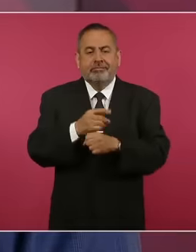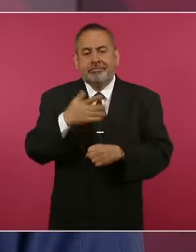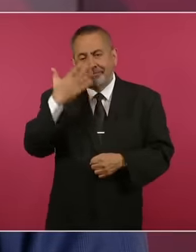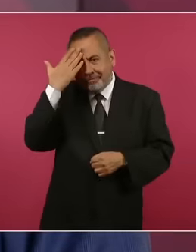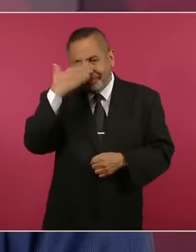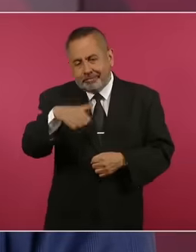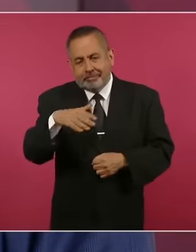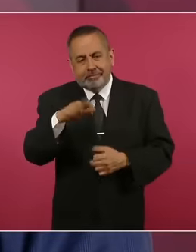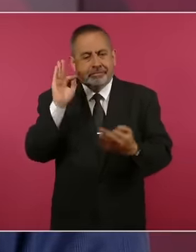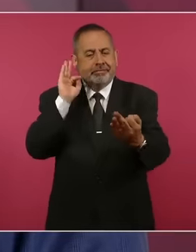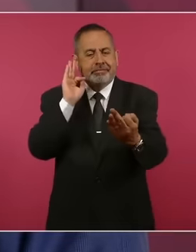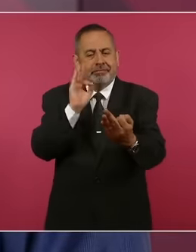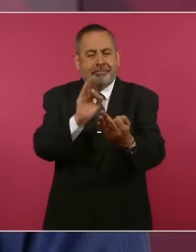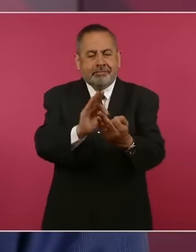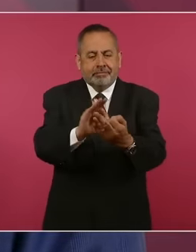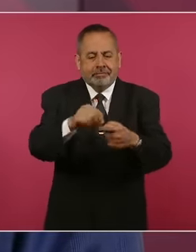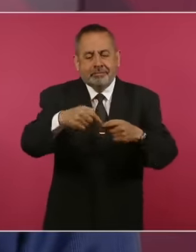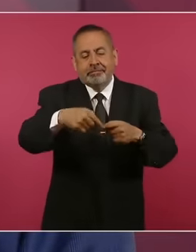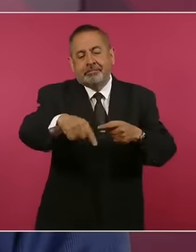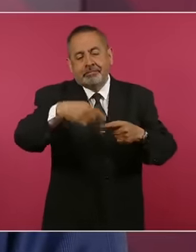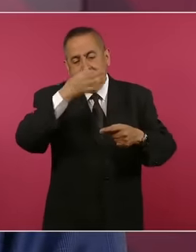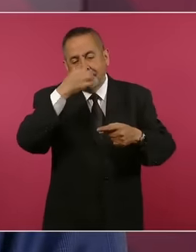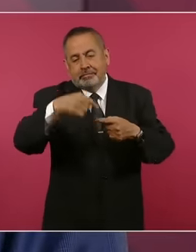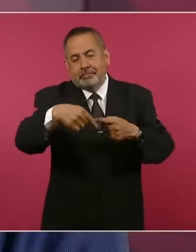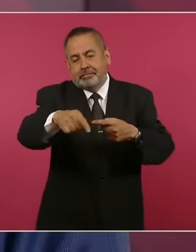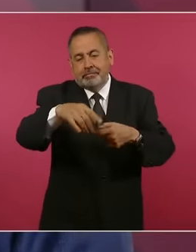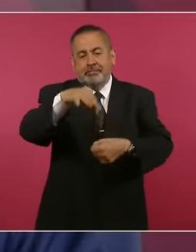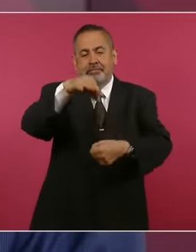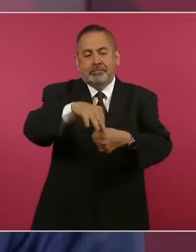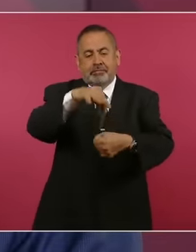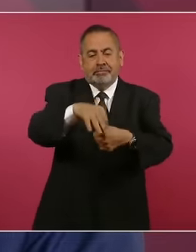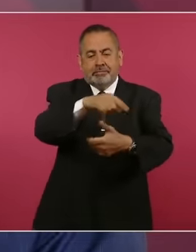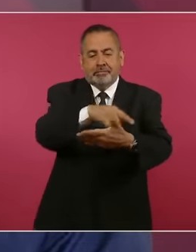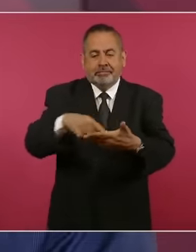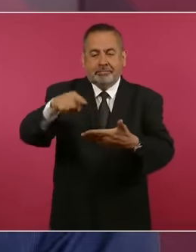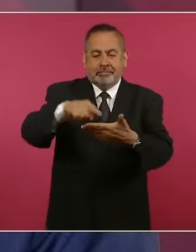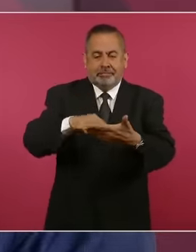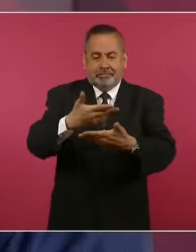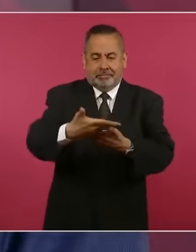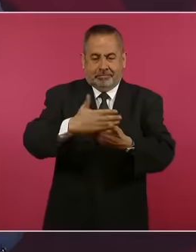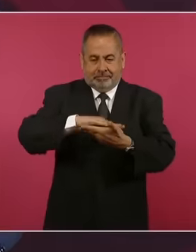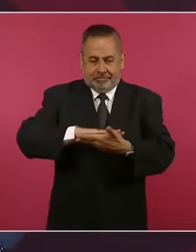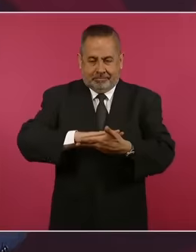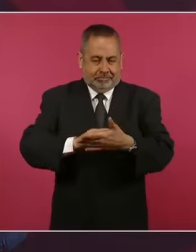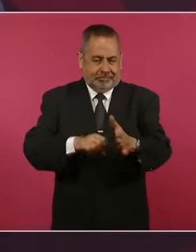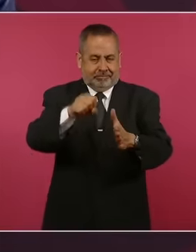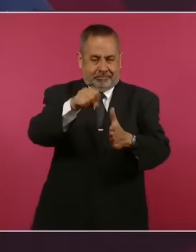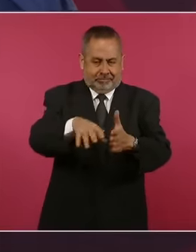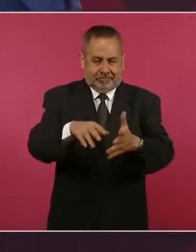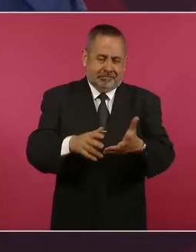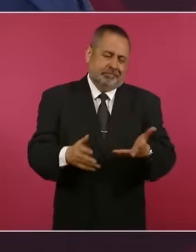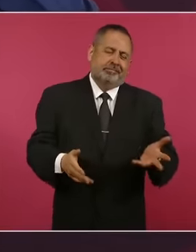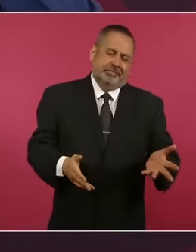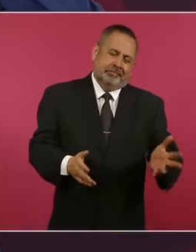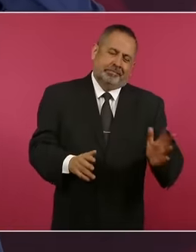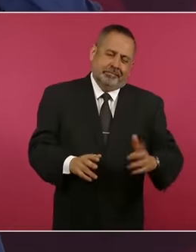en de elecciones. Entonces, si nosotros